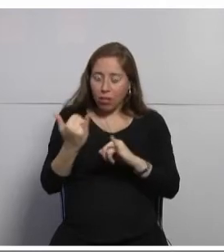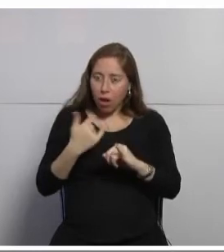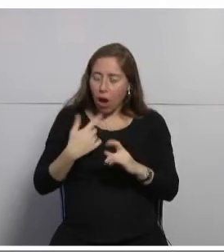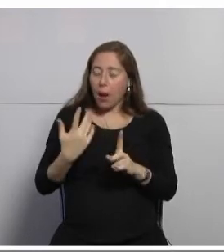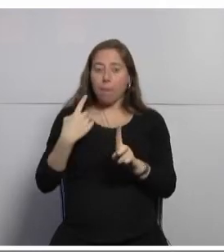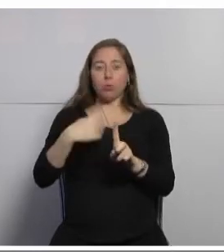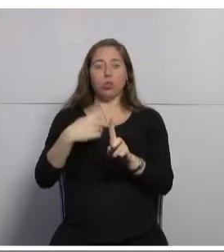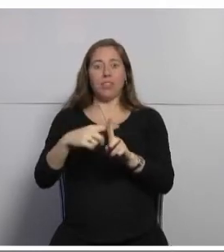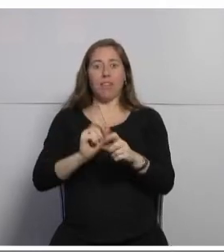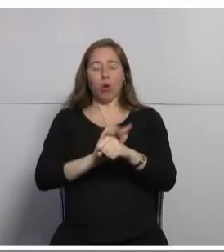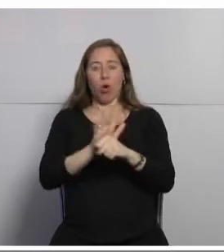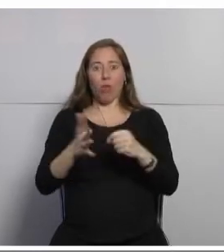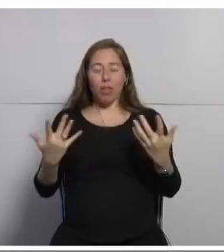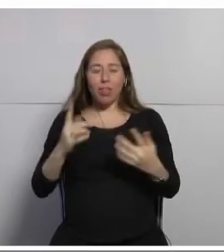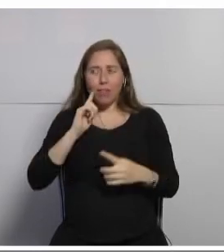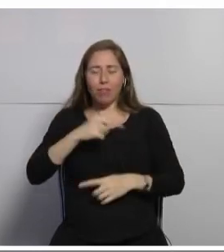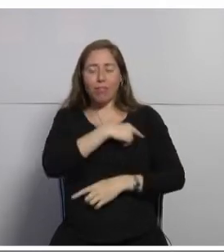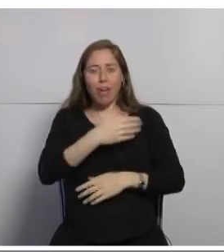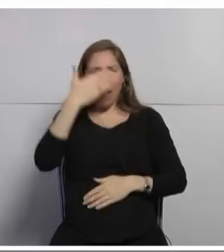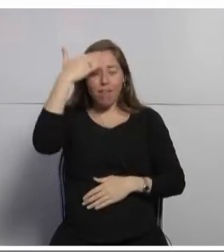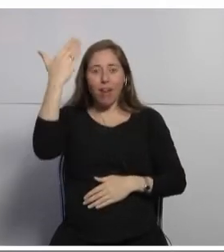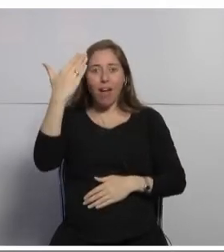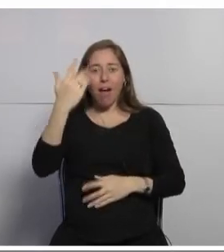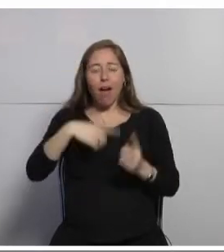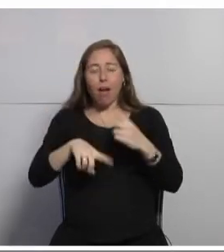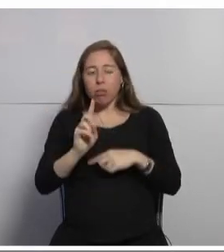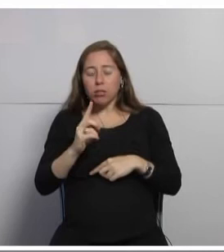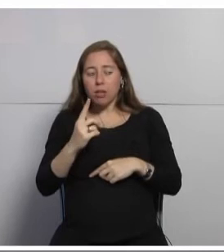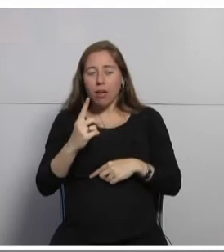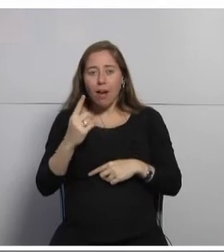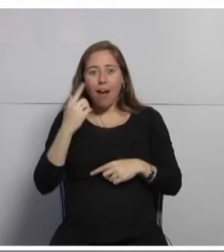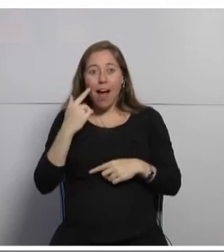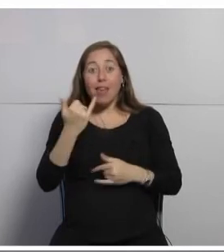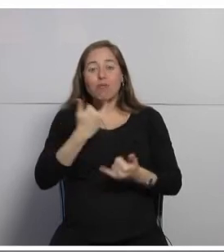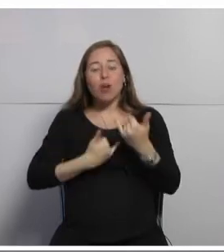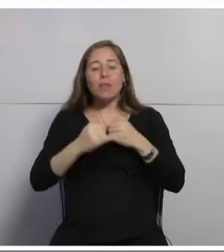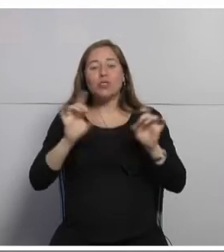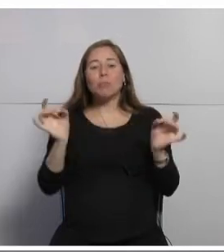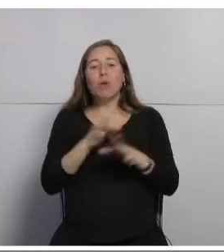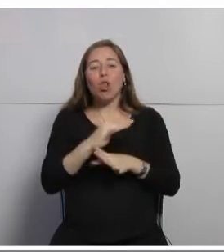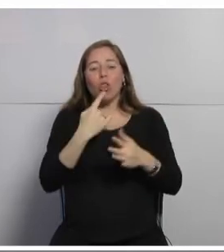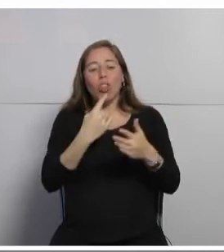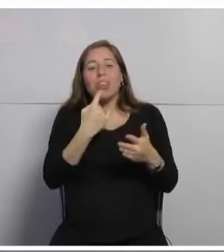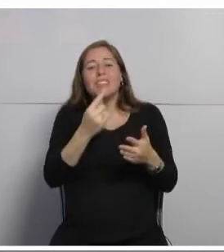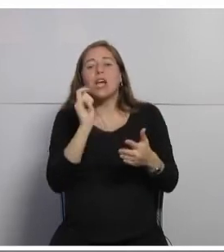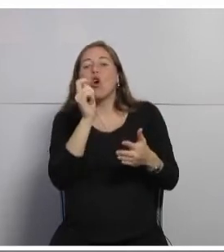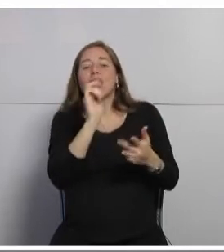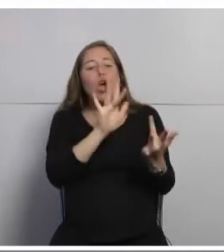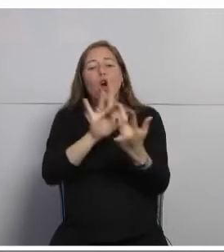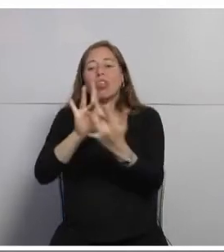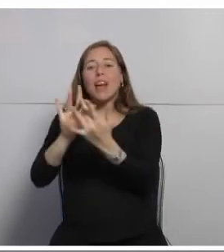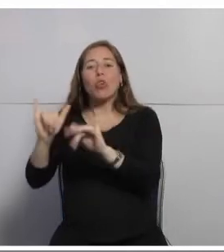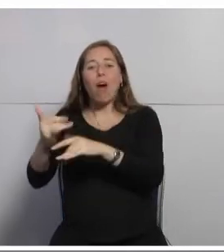rápidamente con la trazabilidad que nos da el producto poder determinar todas las personas y en todos los lugares donde estuvo